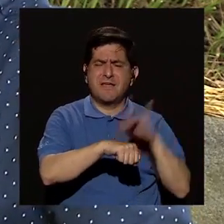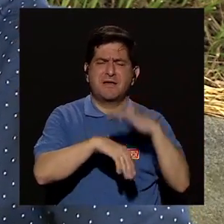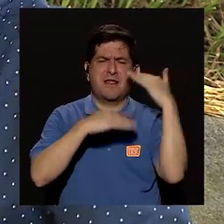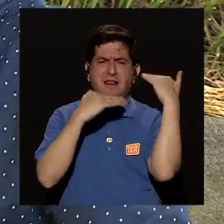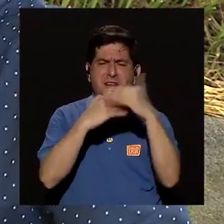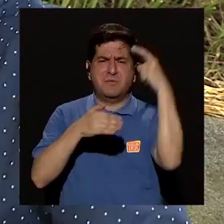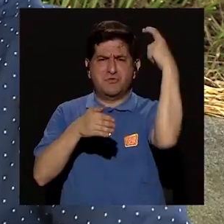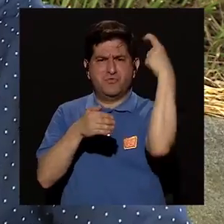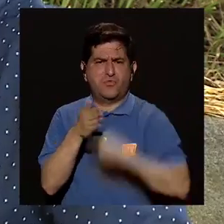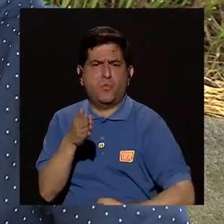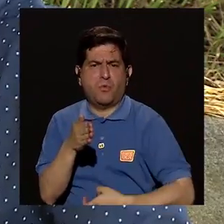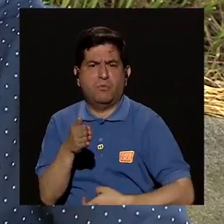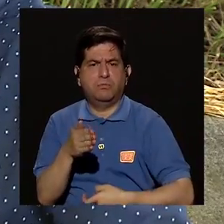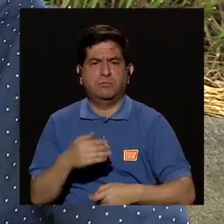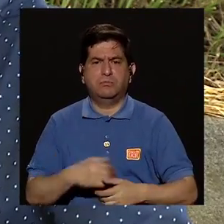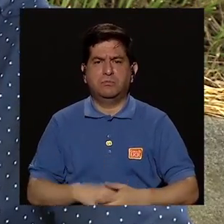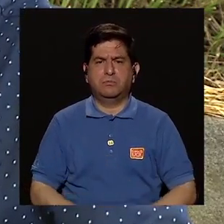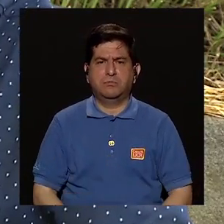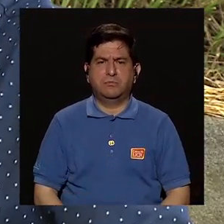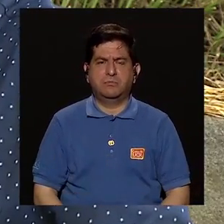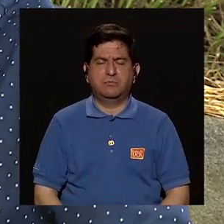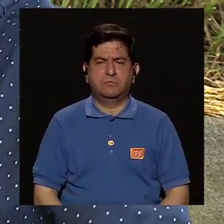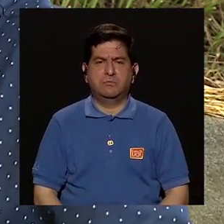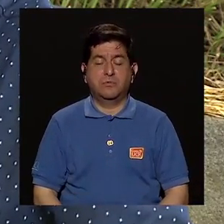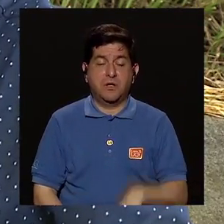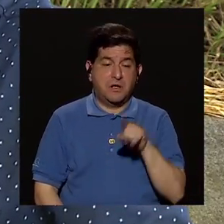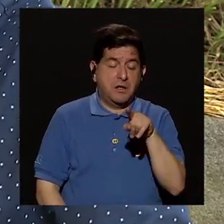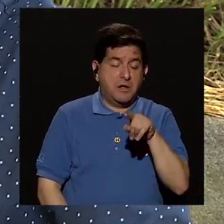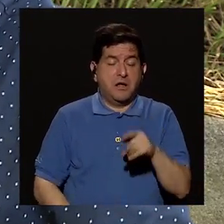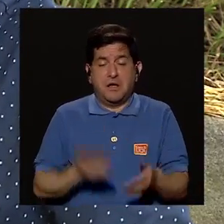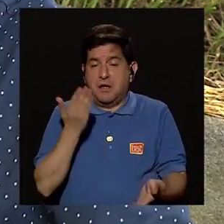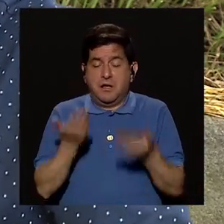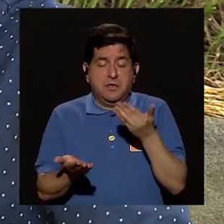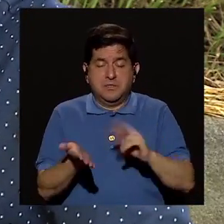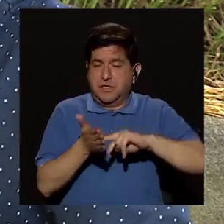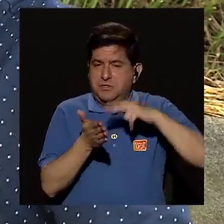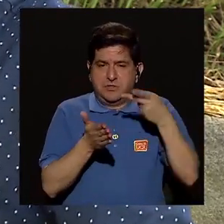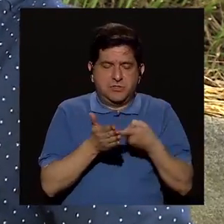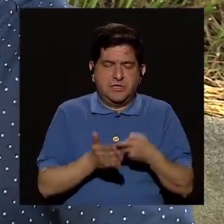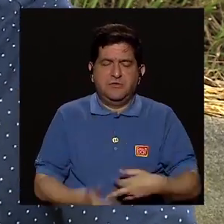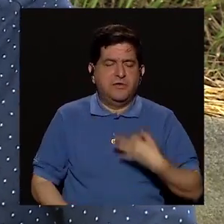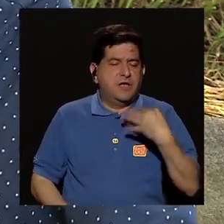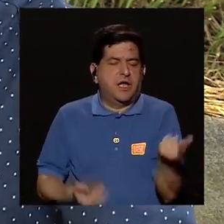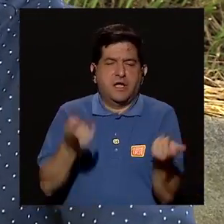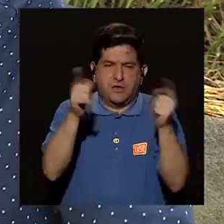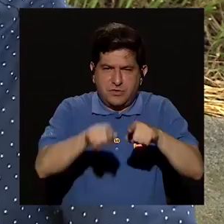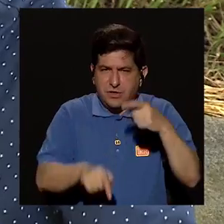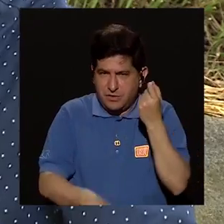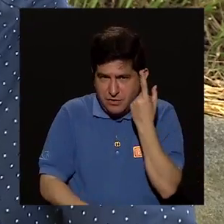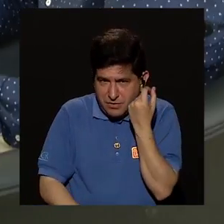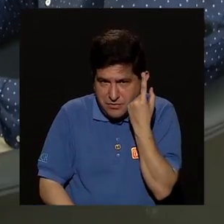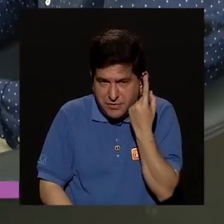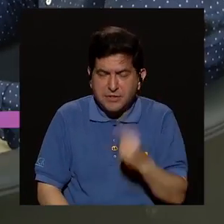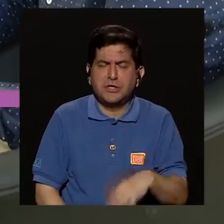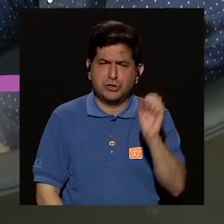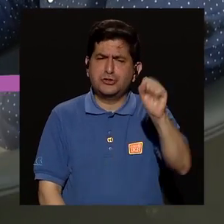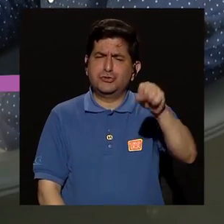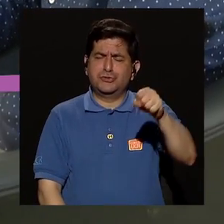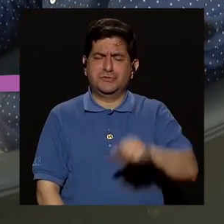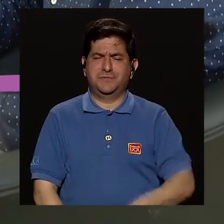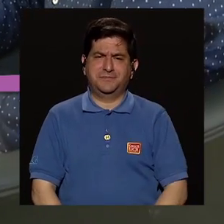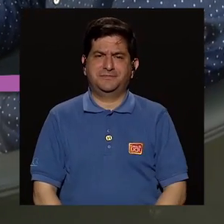límites duros para que eso no se convierta en una cotidianidad. No sé si me explico. Sí.